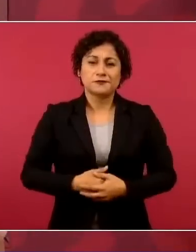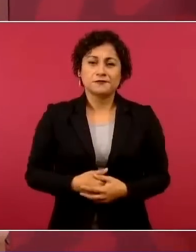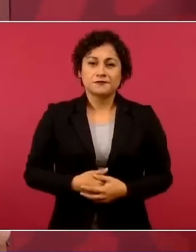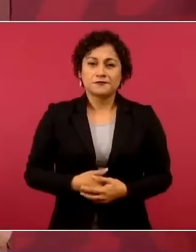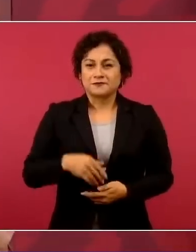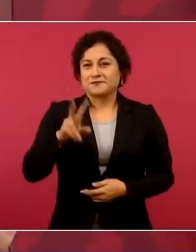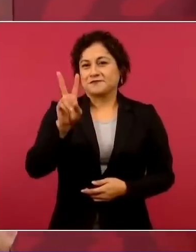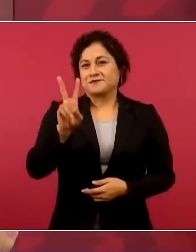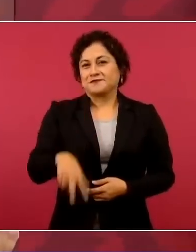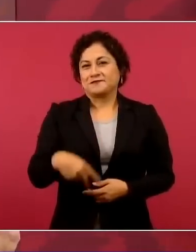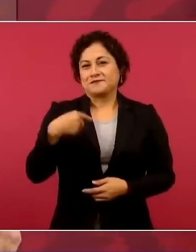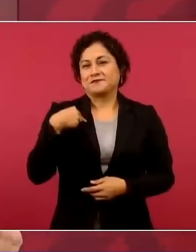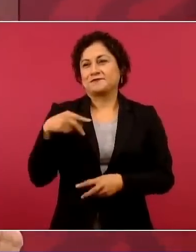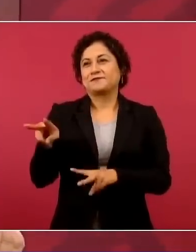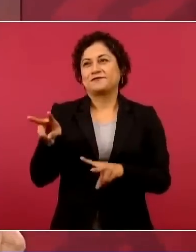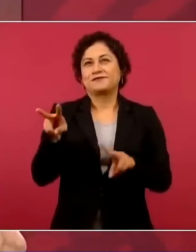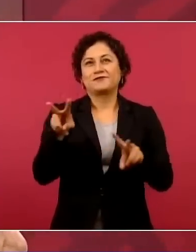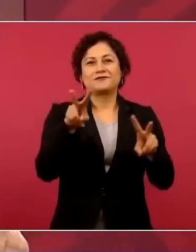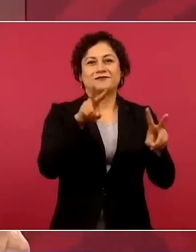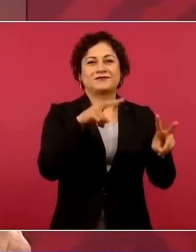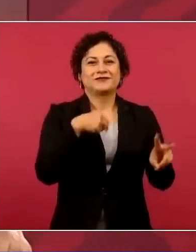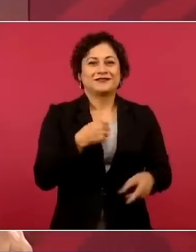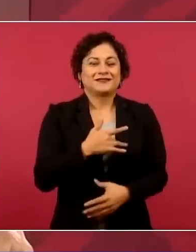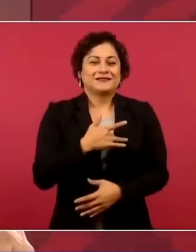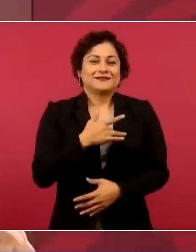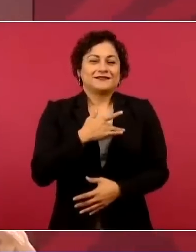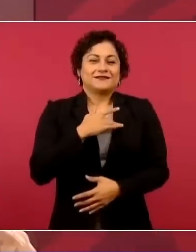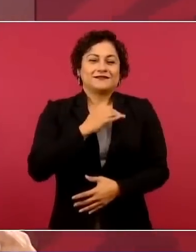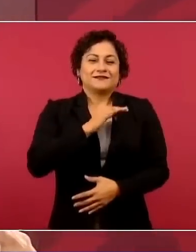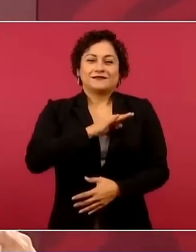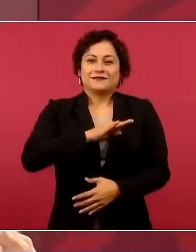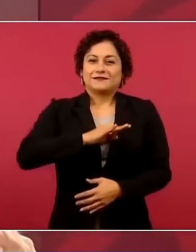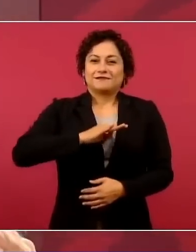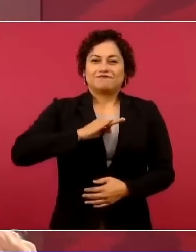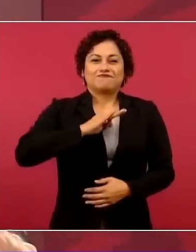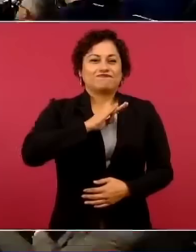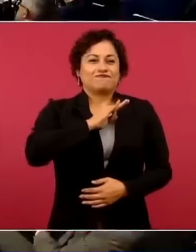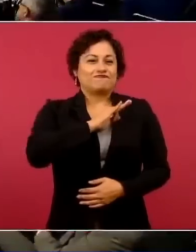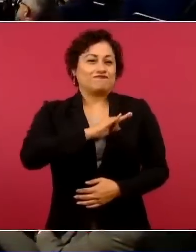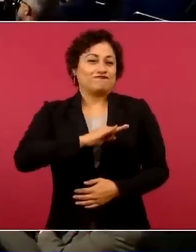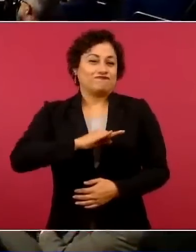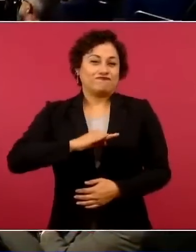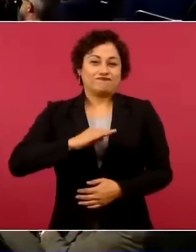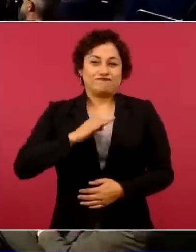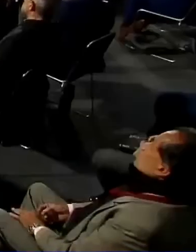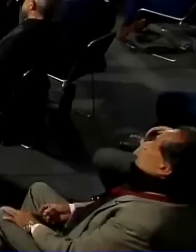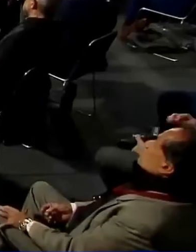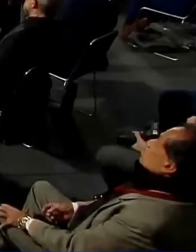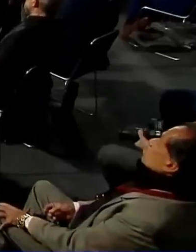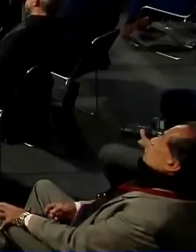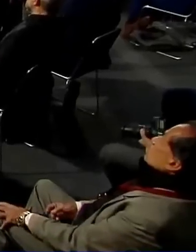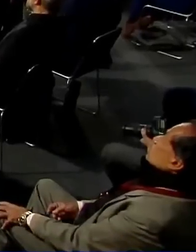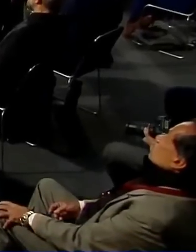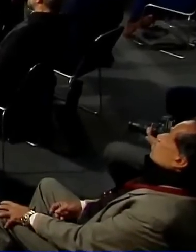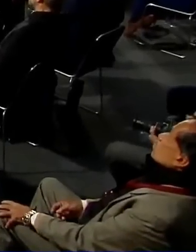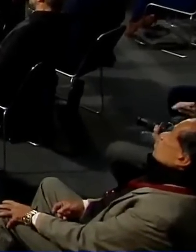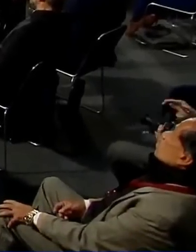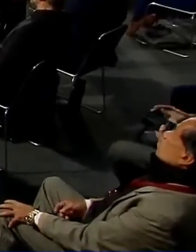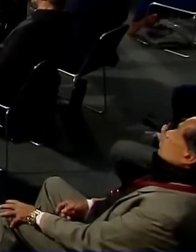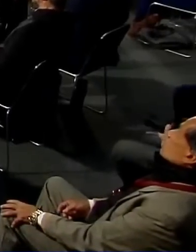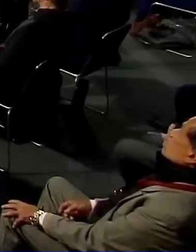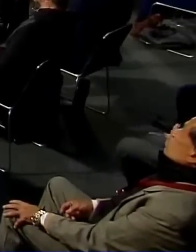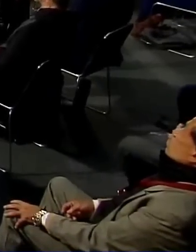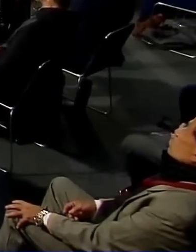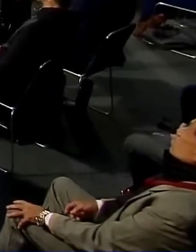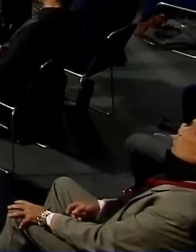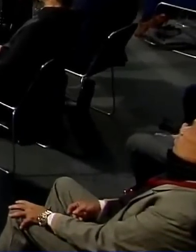era yo feliz, feliz, feliz, imagínense lo